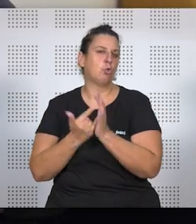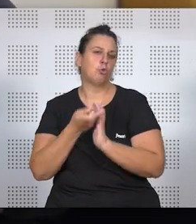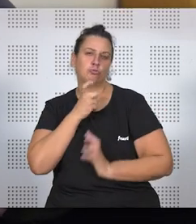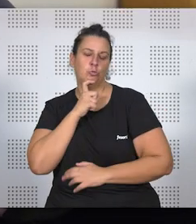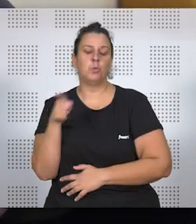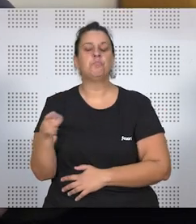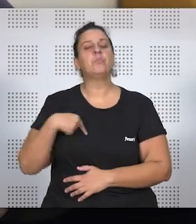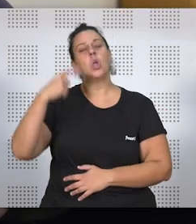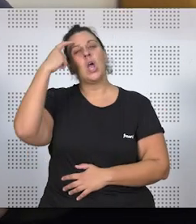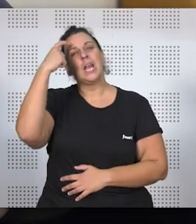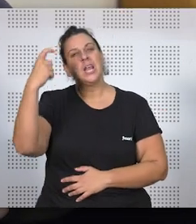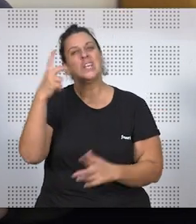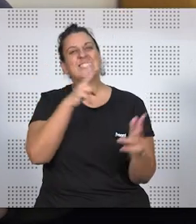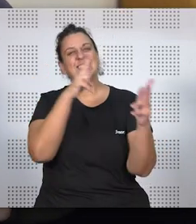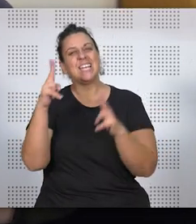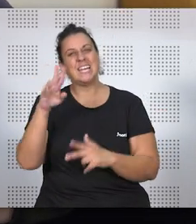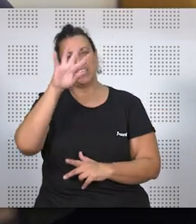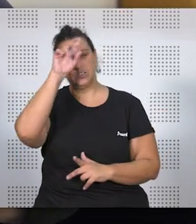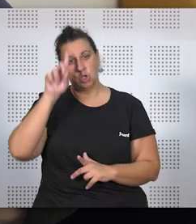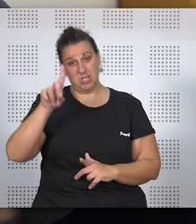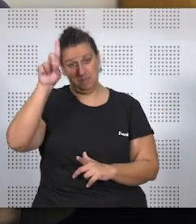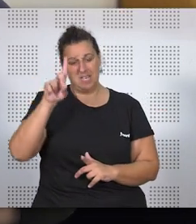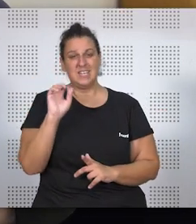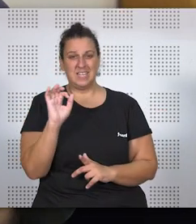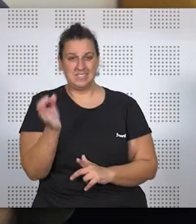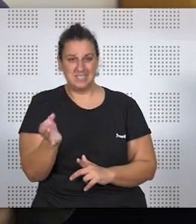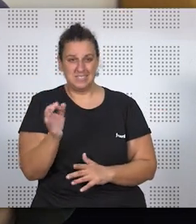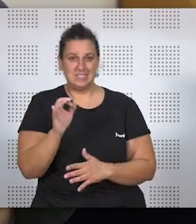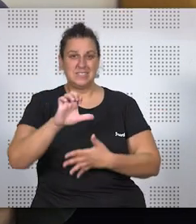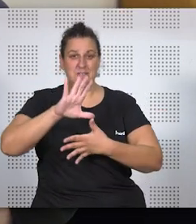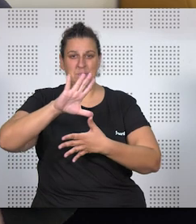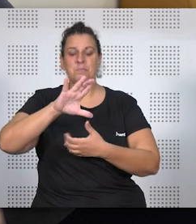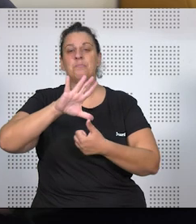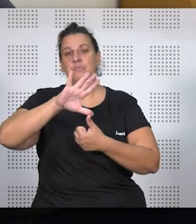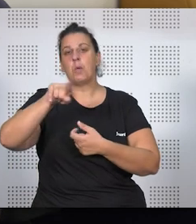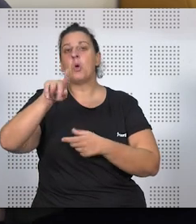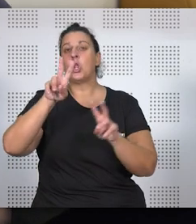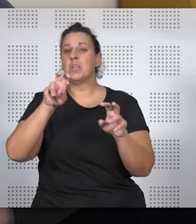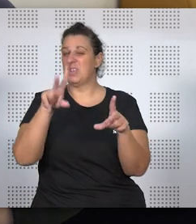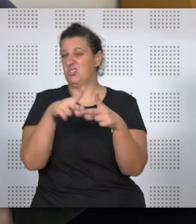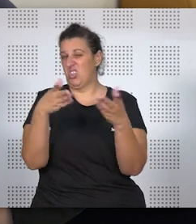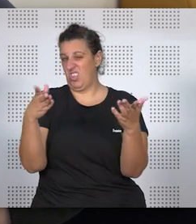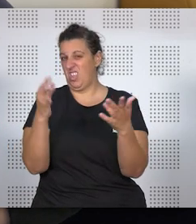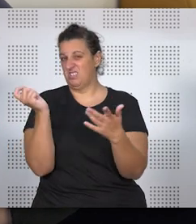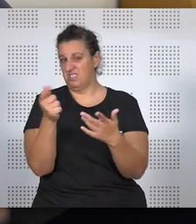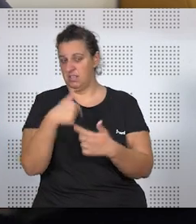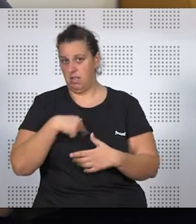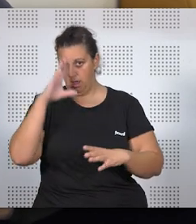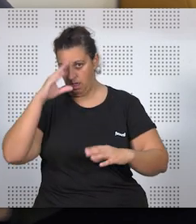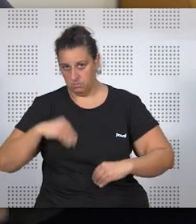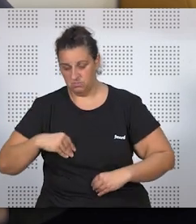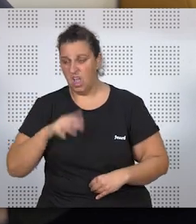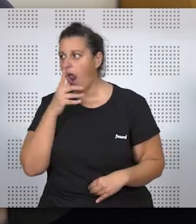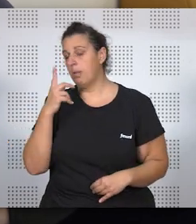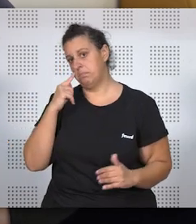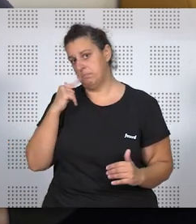Pues yo creo que en el caso de las series norteamericanas, sí, porque creo que es una cuestión que tiene que ver con la propia sociedad, yo creo que eso nos asombra mucho, cuando lo vemos desde aquí, a menos,